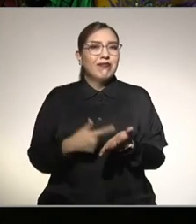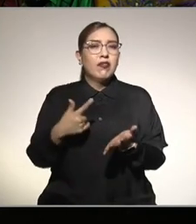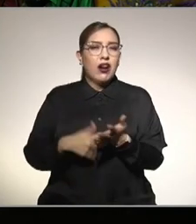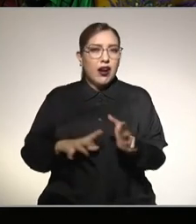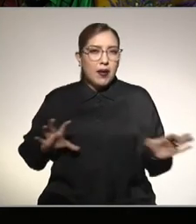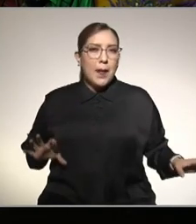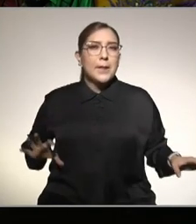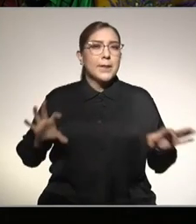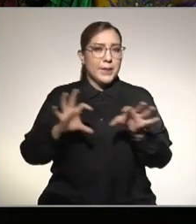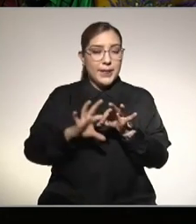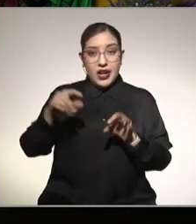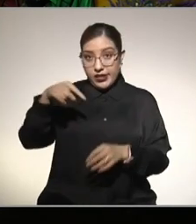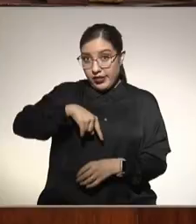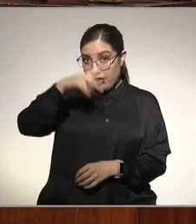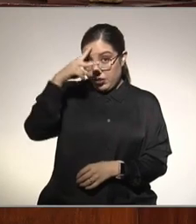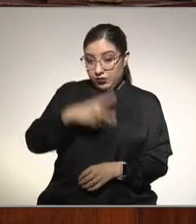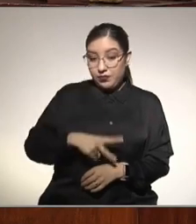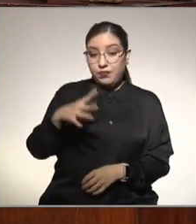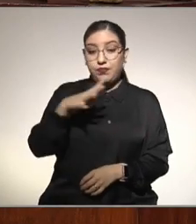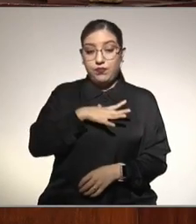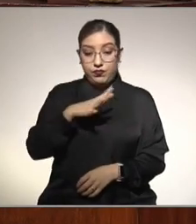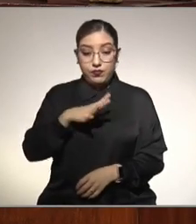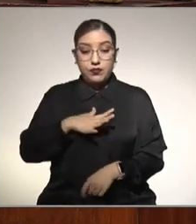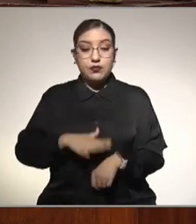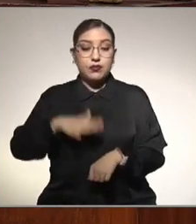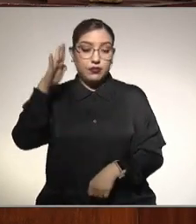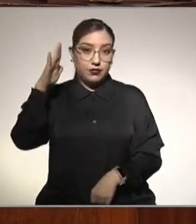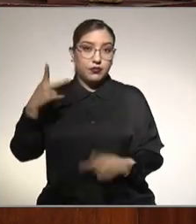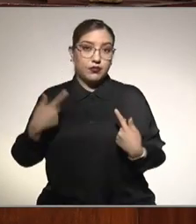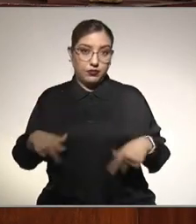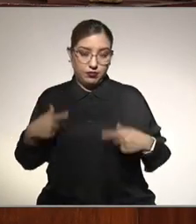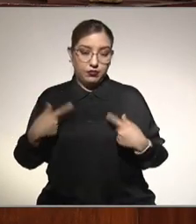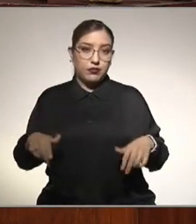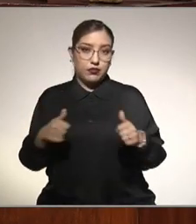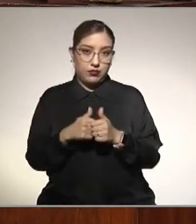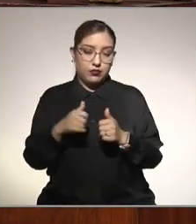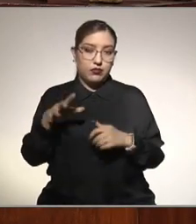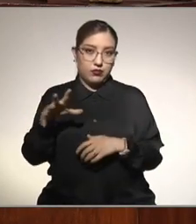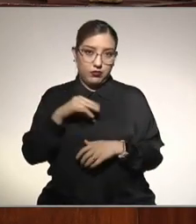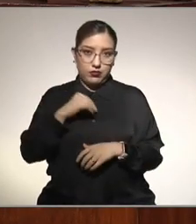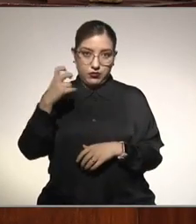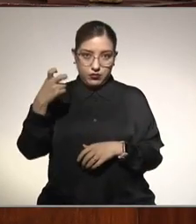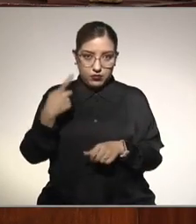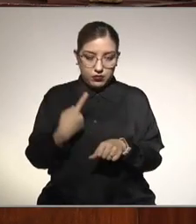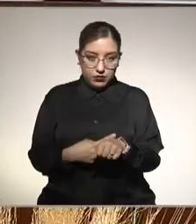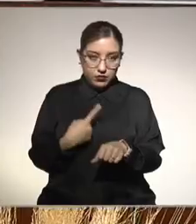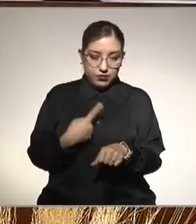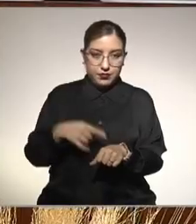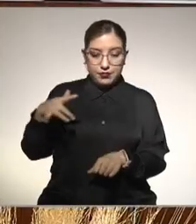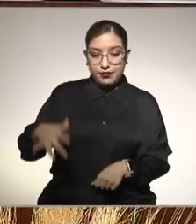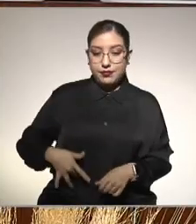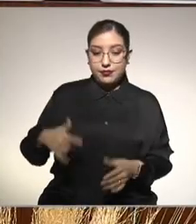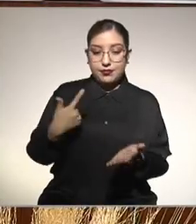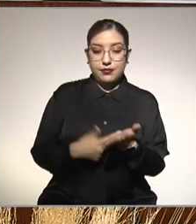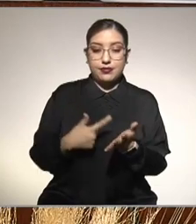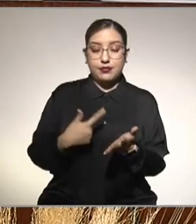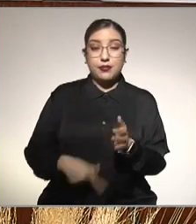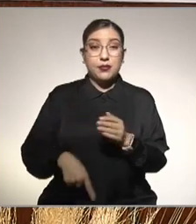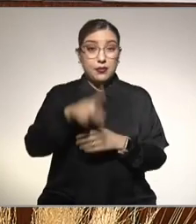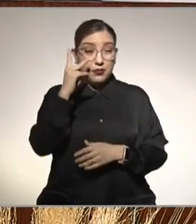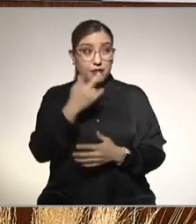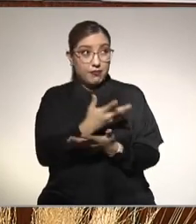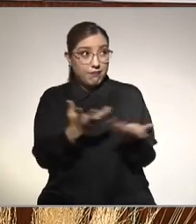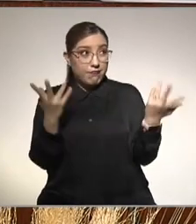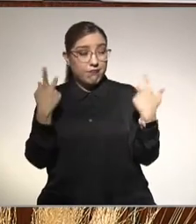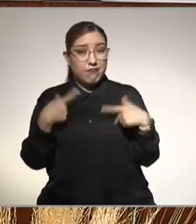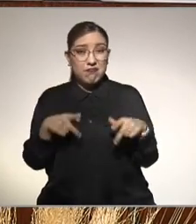En México tenemos una prevalencia alta de hígado graso. Pero la población no lo conoce, no escucha hablar de eso. Cuando